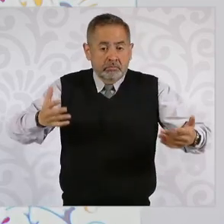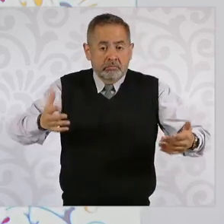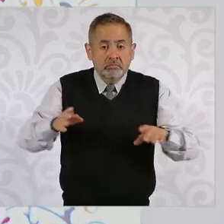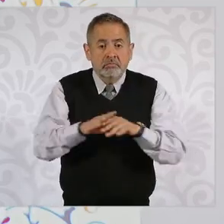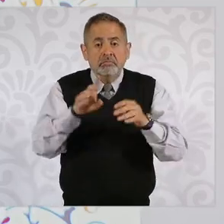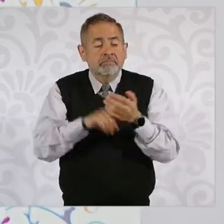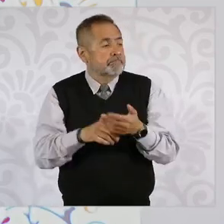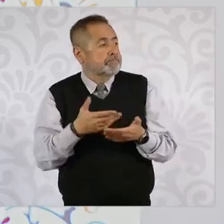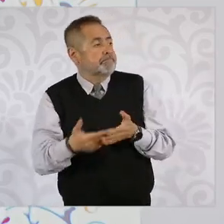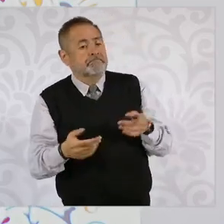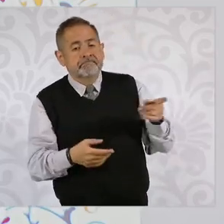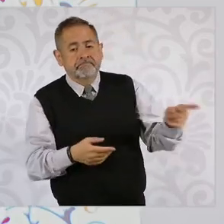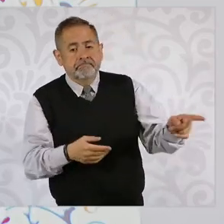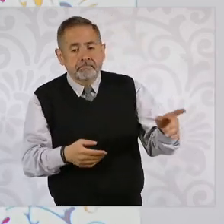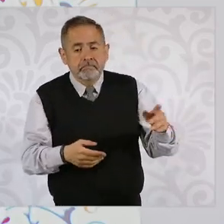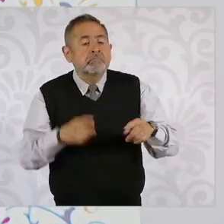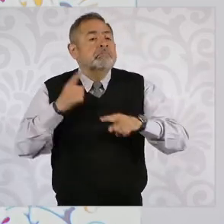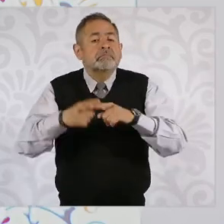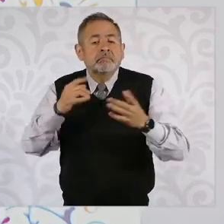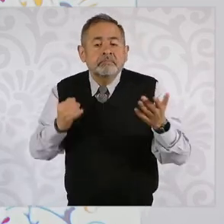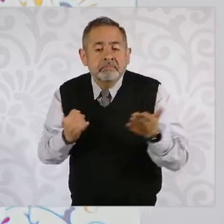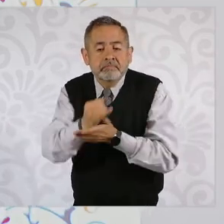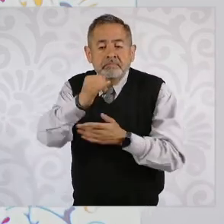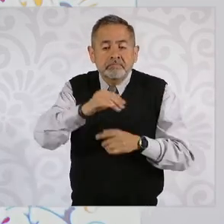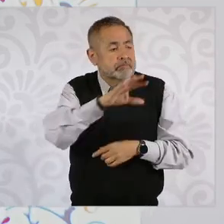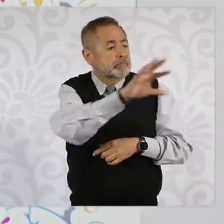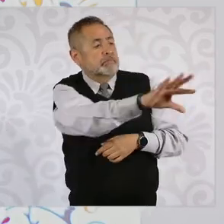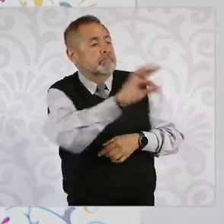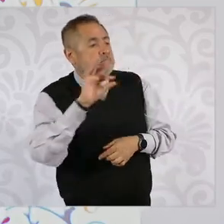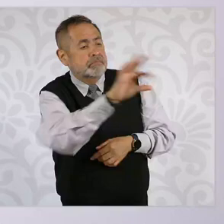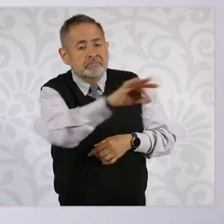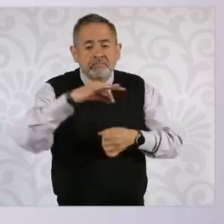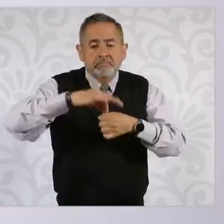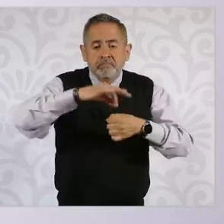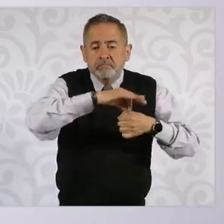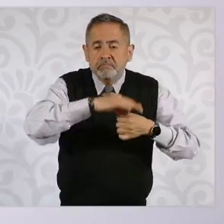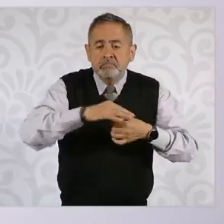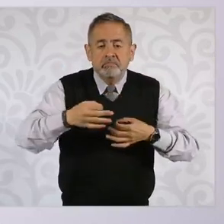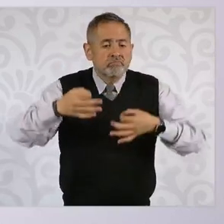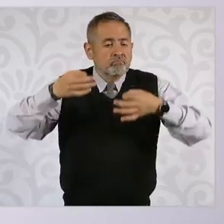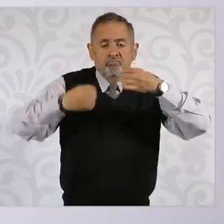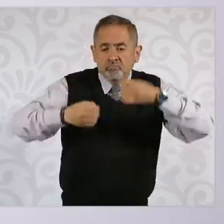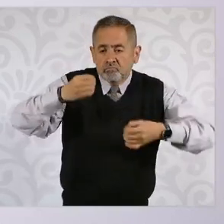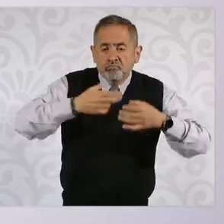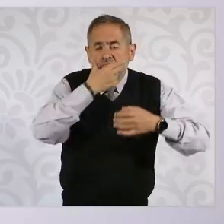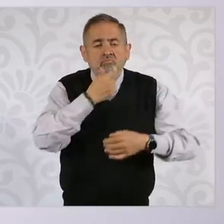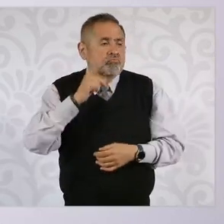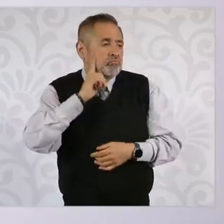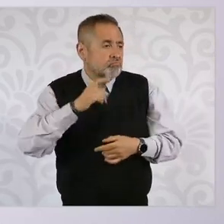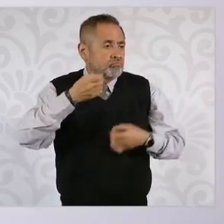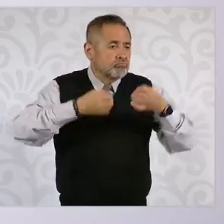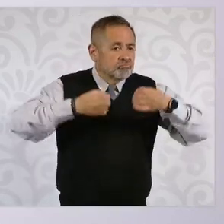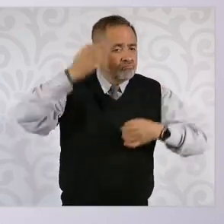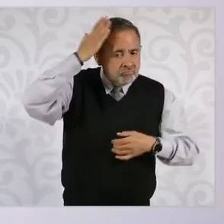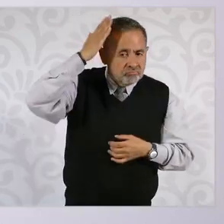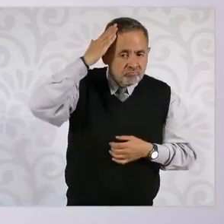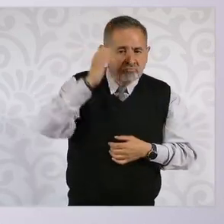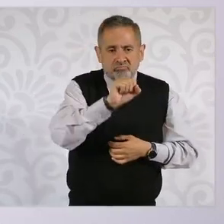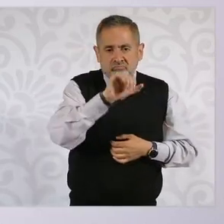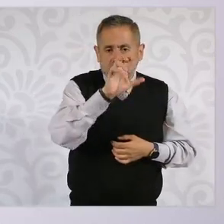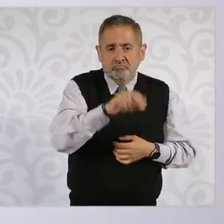Pues que ahora va a decidir el pueblo quiénes van a ser los jueces, las juezas, los ministros, las ministras,